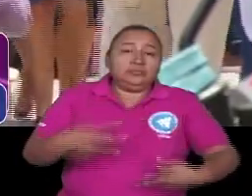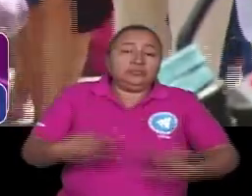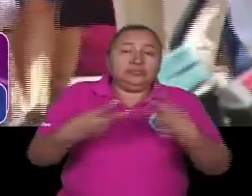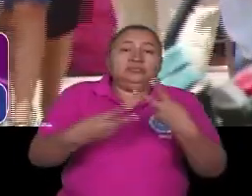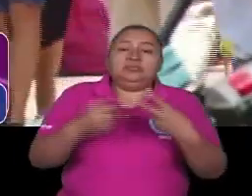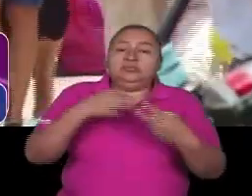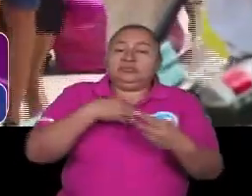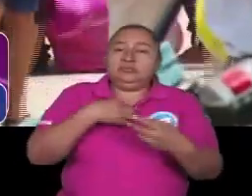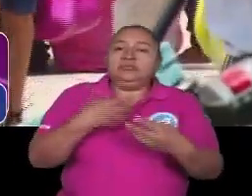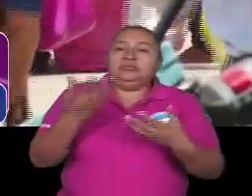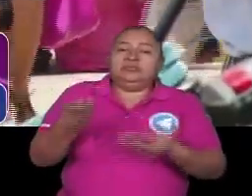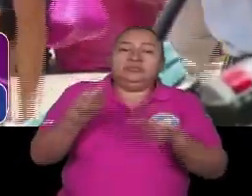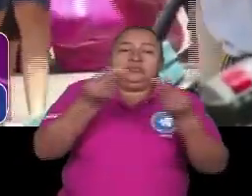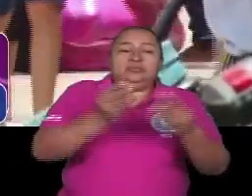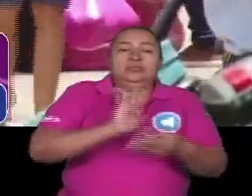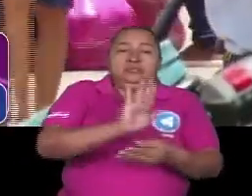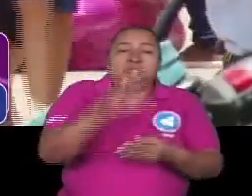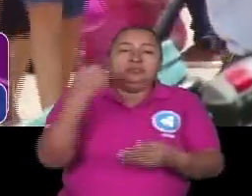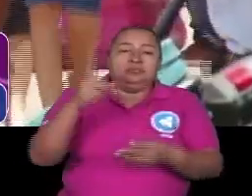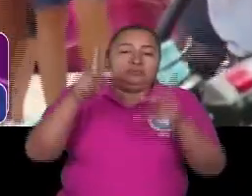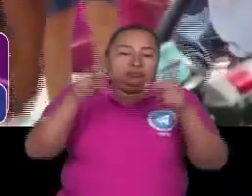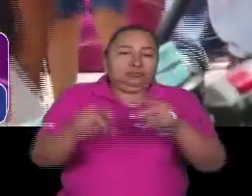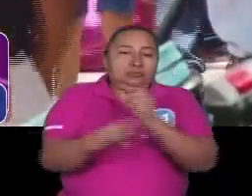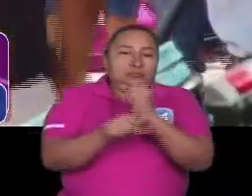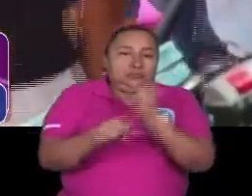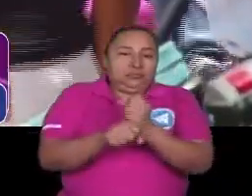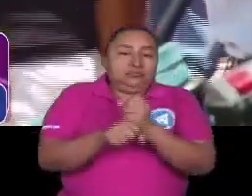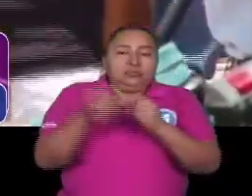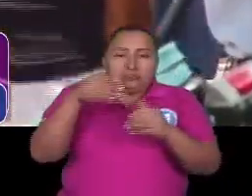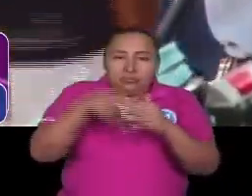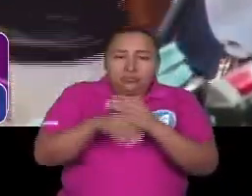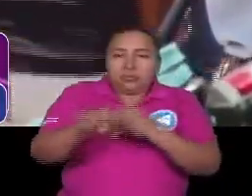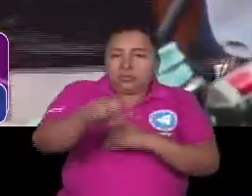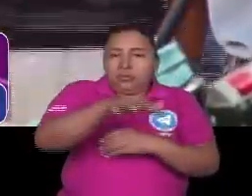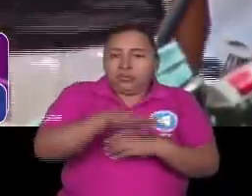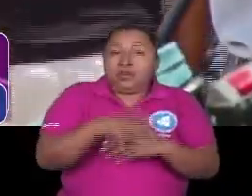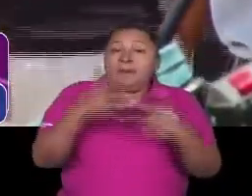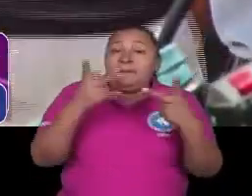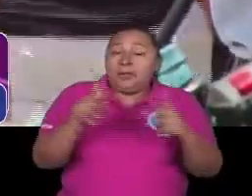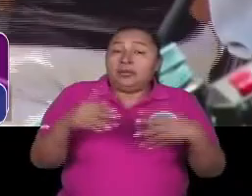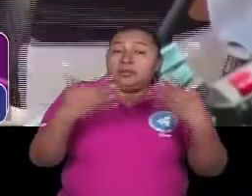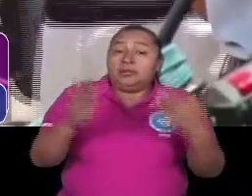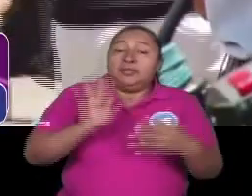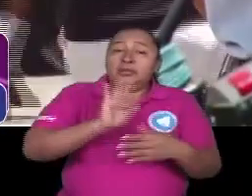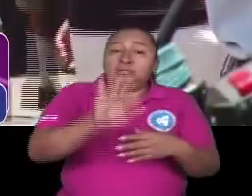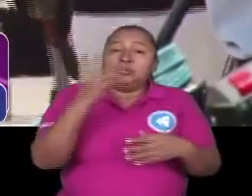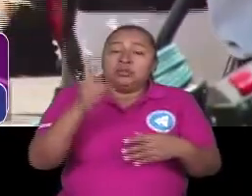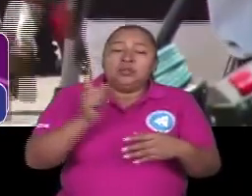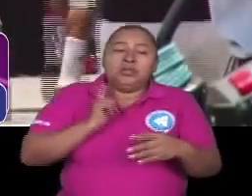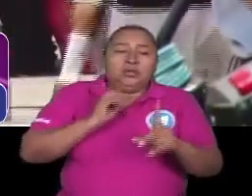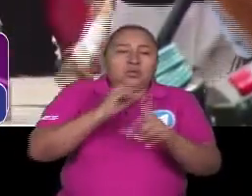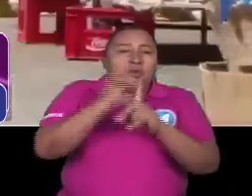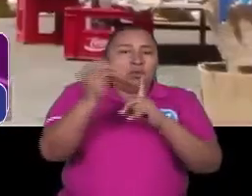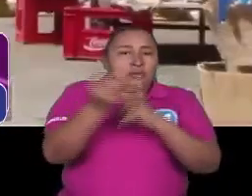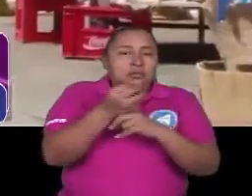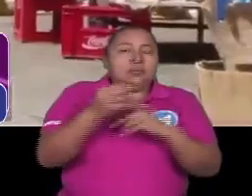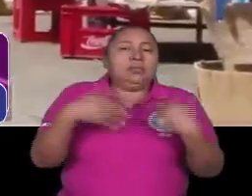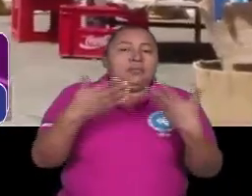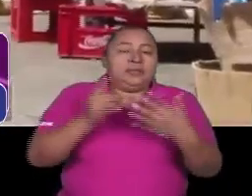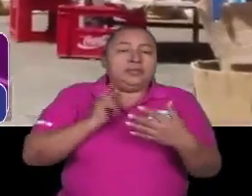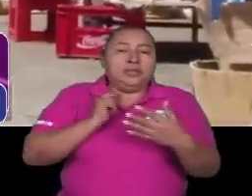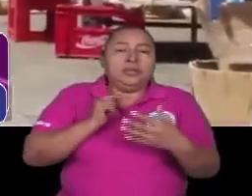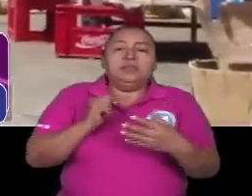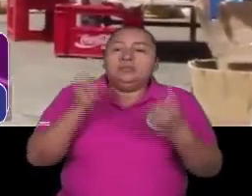reivindicándole el derecho a ser reconocidos como trabajadores dentro de la sociedad y también a su derecho a estar organizados para tener también